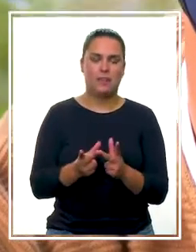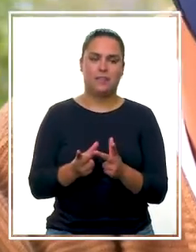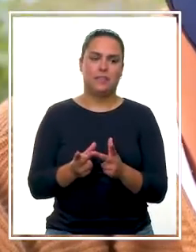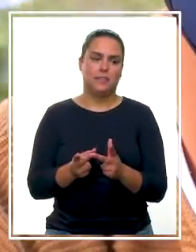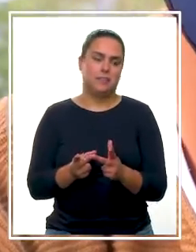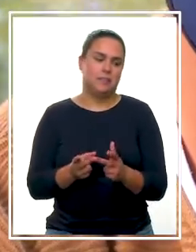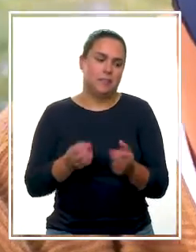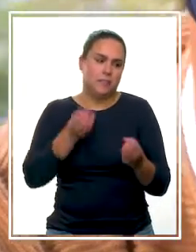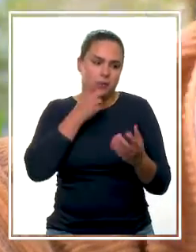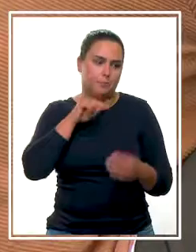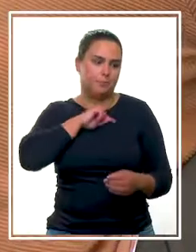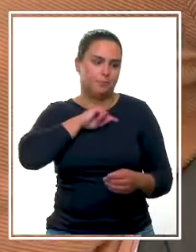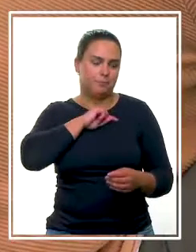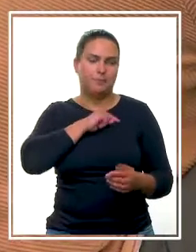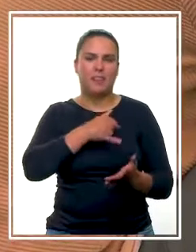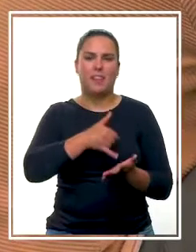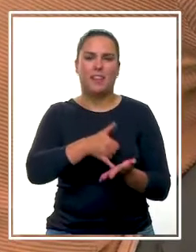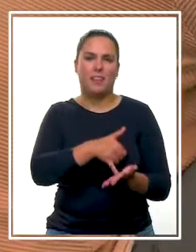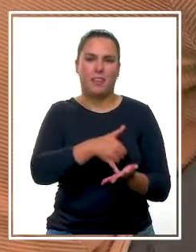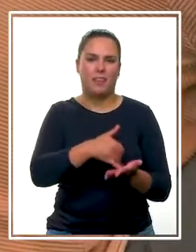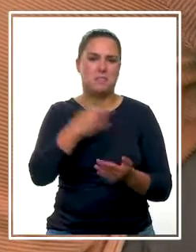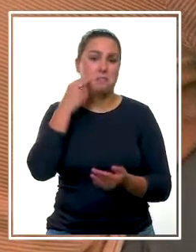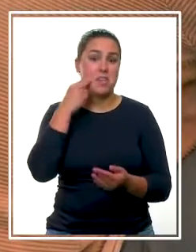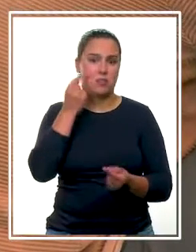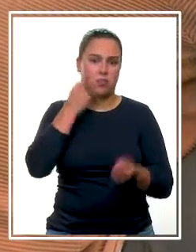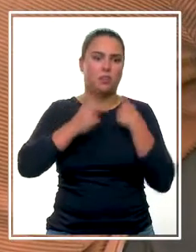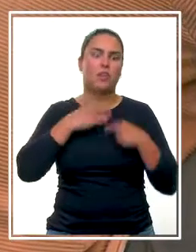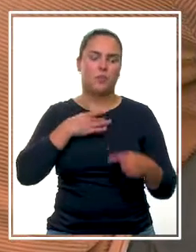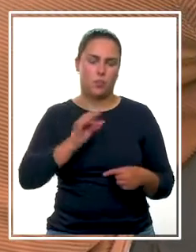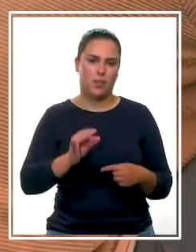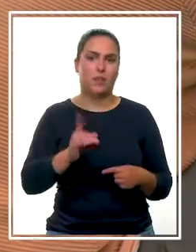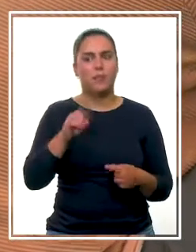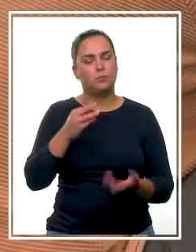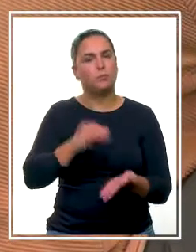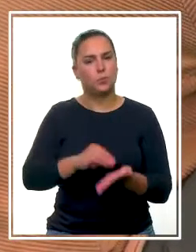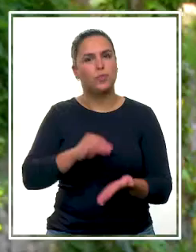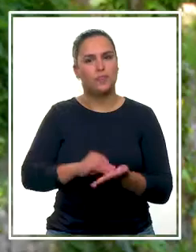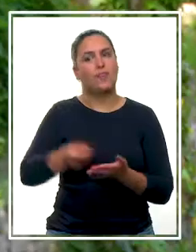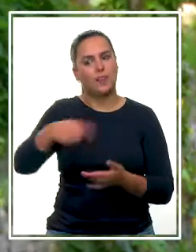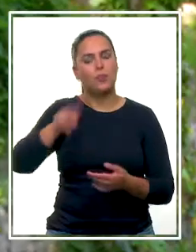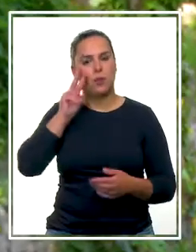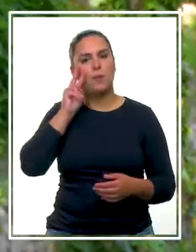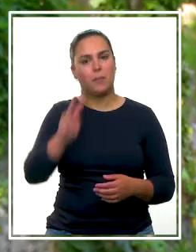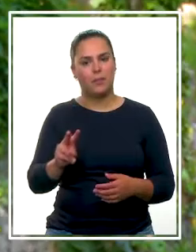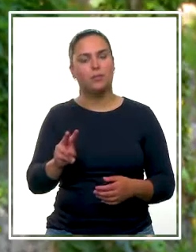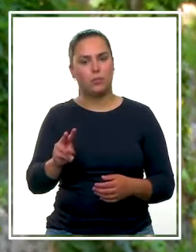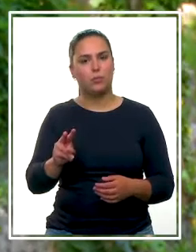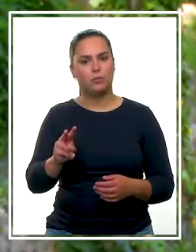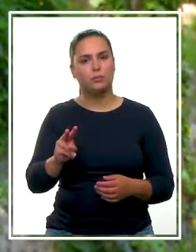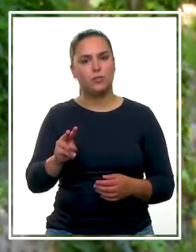como el sentimiento de vulnerabilidad, el miedo ante el contagio, incluso en muchos casos ellos han tenido